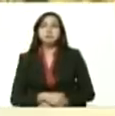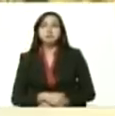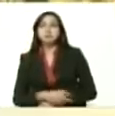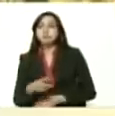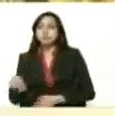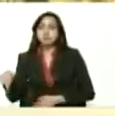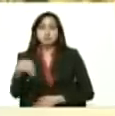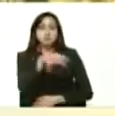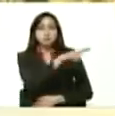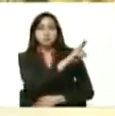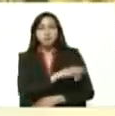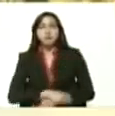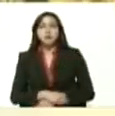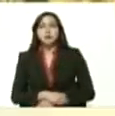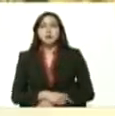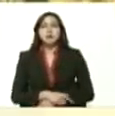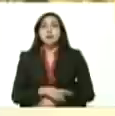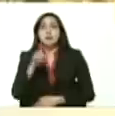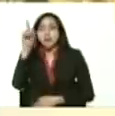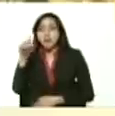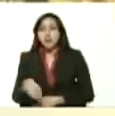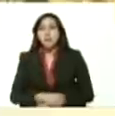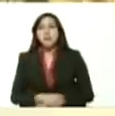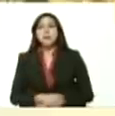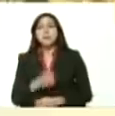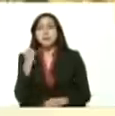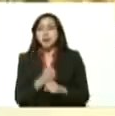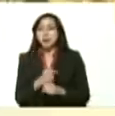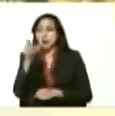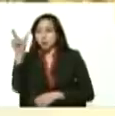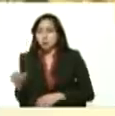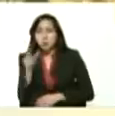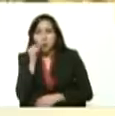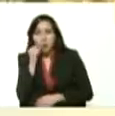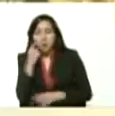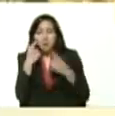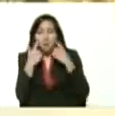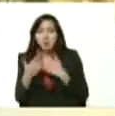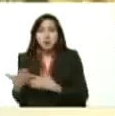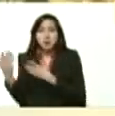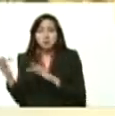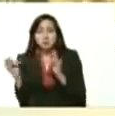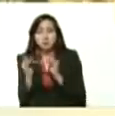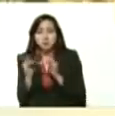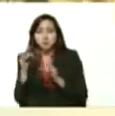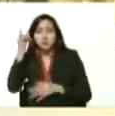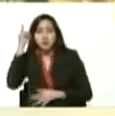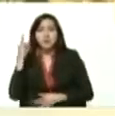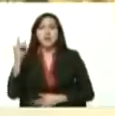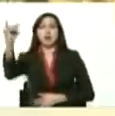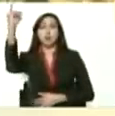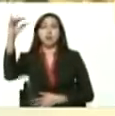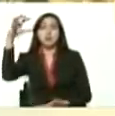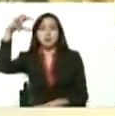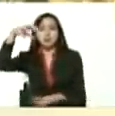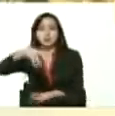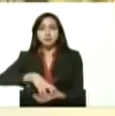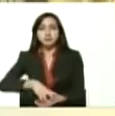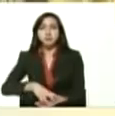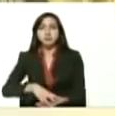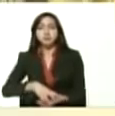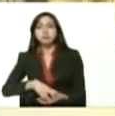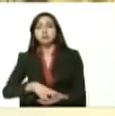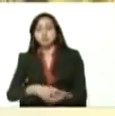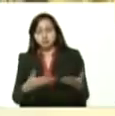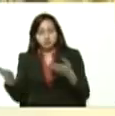ahí y Alexander Pérez trabajador vamos a ver Yaracuy Yaracuy uyuyuy